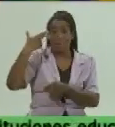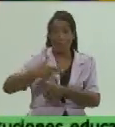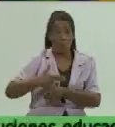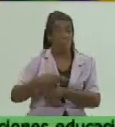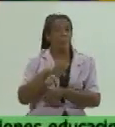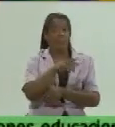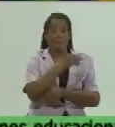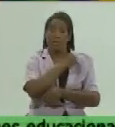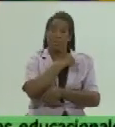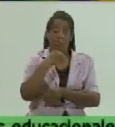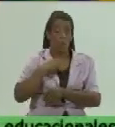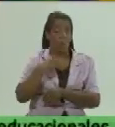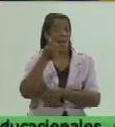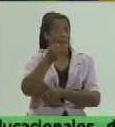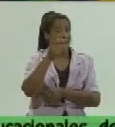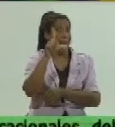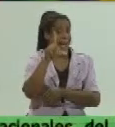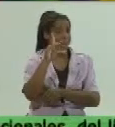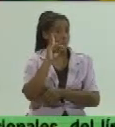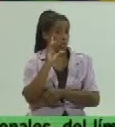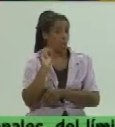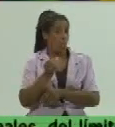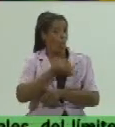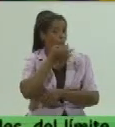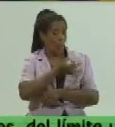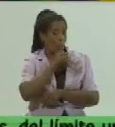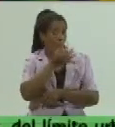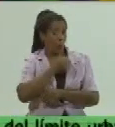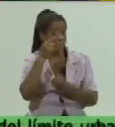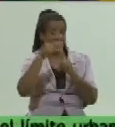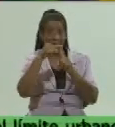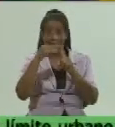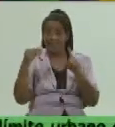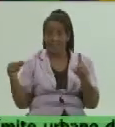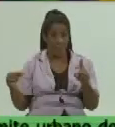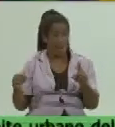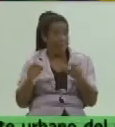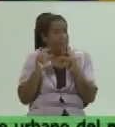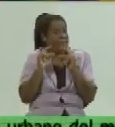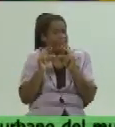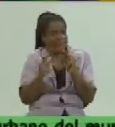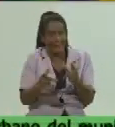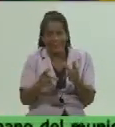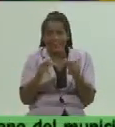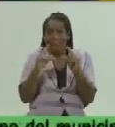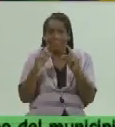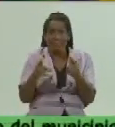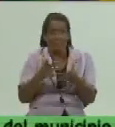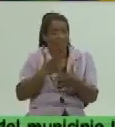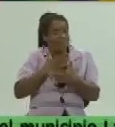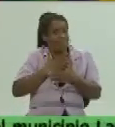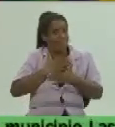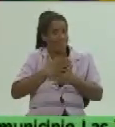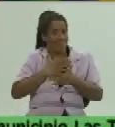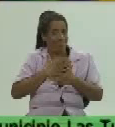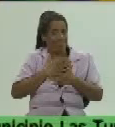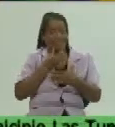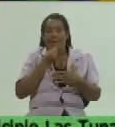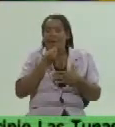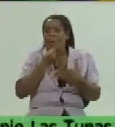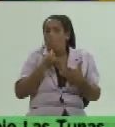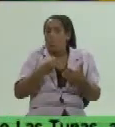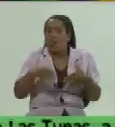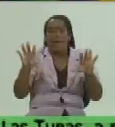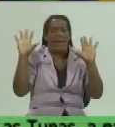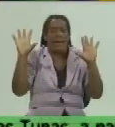Aldo se refirió una vez más a ese tema aquí pero bueno no es ocioso reiterar independientemente de que nos pueda parecer de que